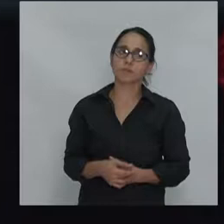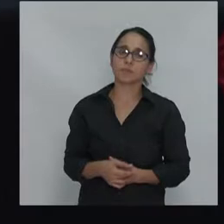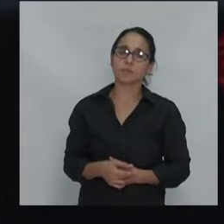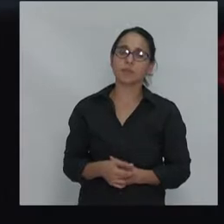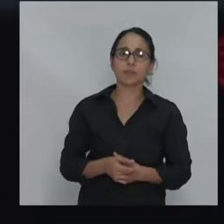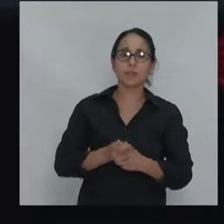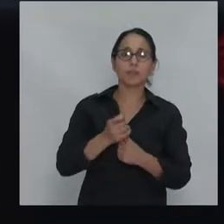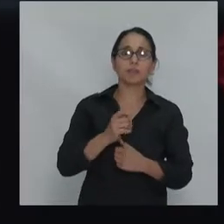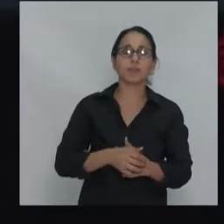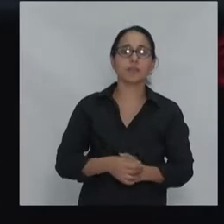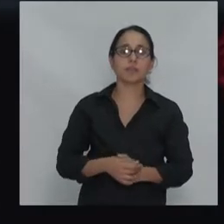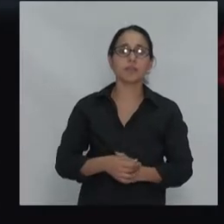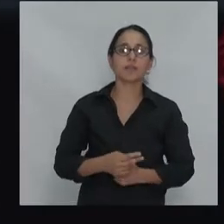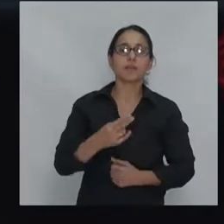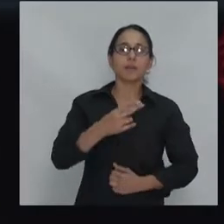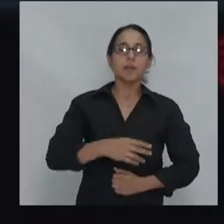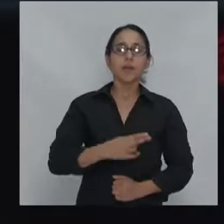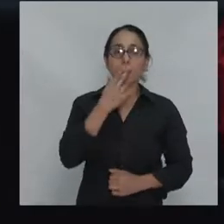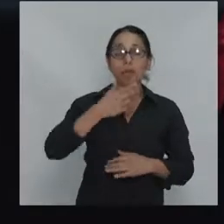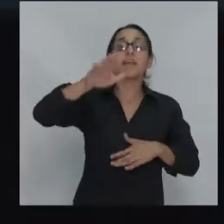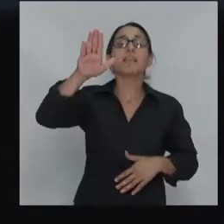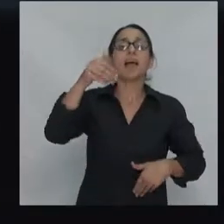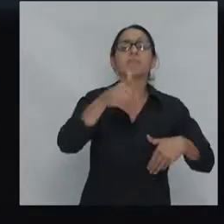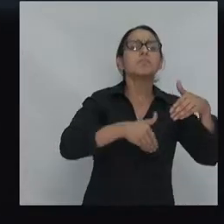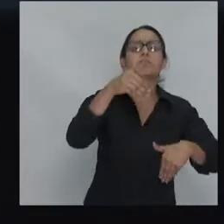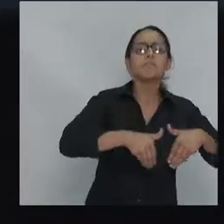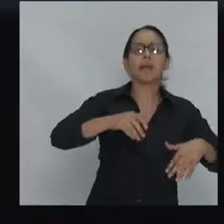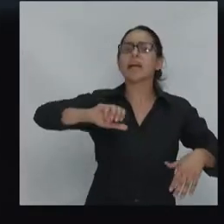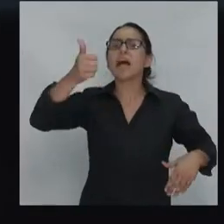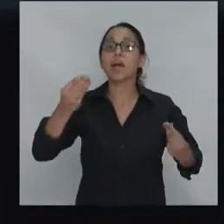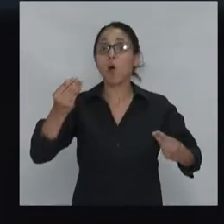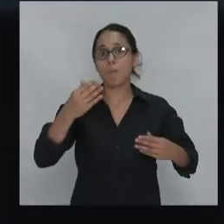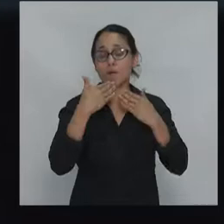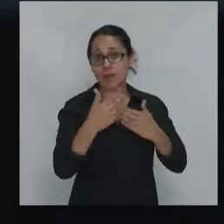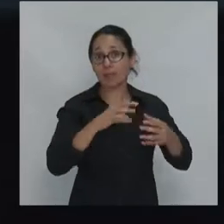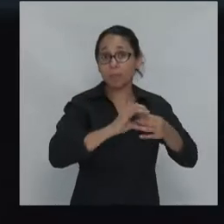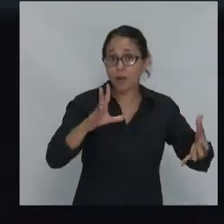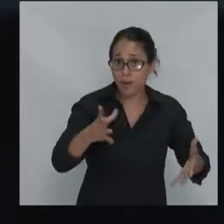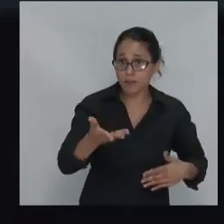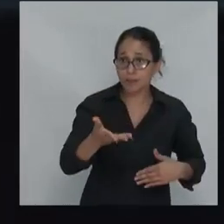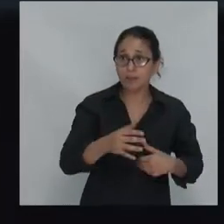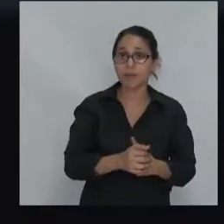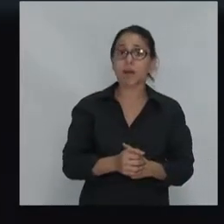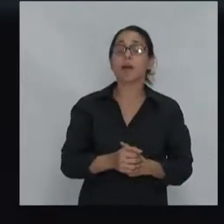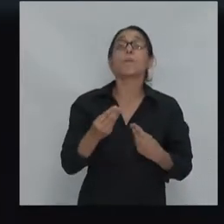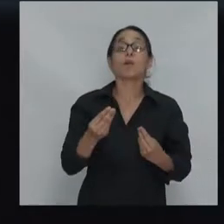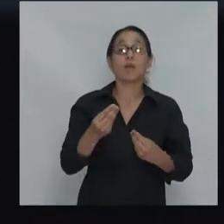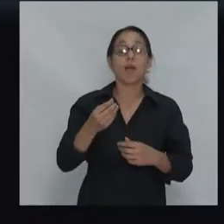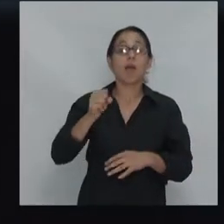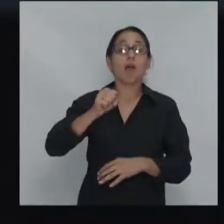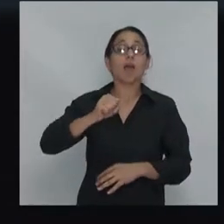democracia? ¿por qué se dividen los comunistas